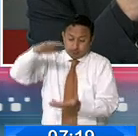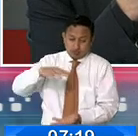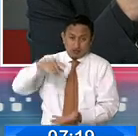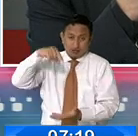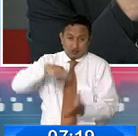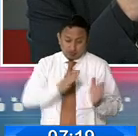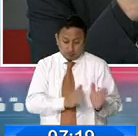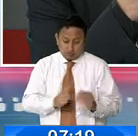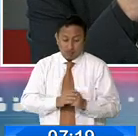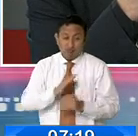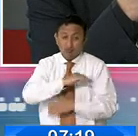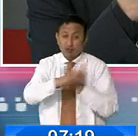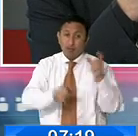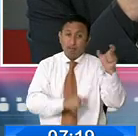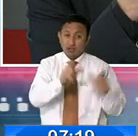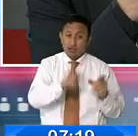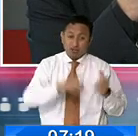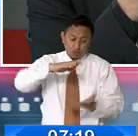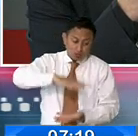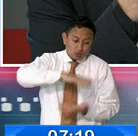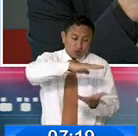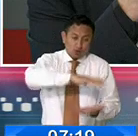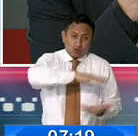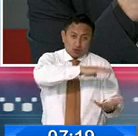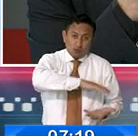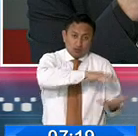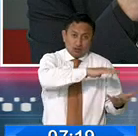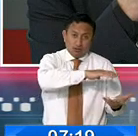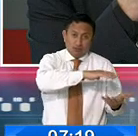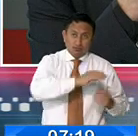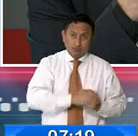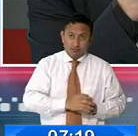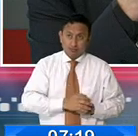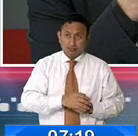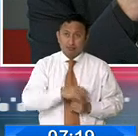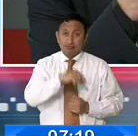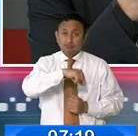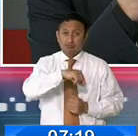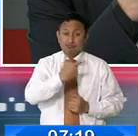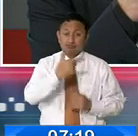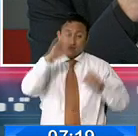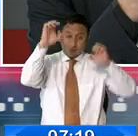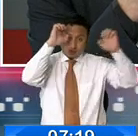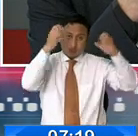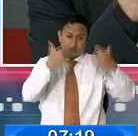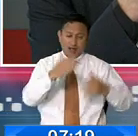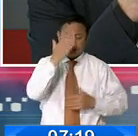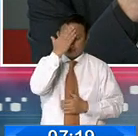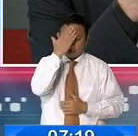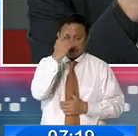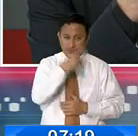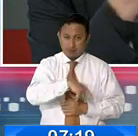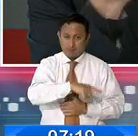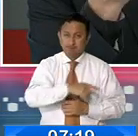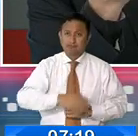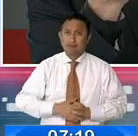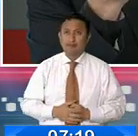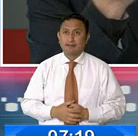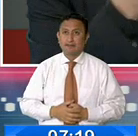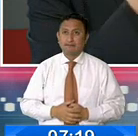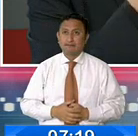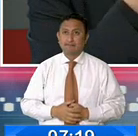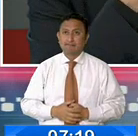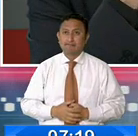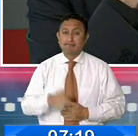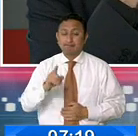manera hacer llegar a este número de personas que han sido parte de esta estrategia observadas en territorio. Dos